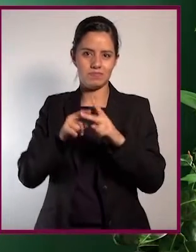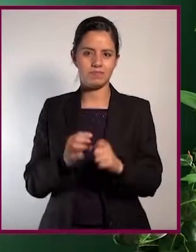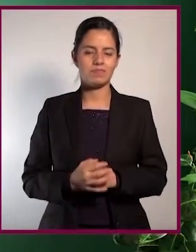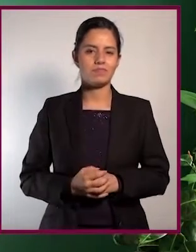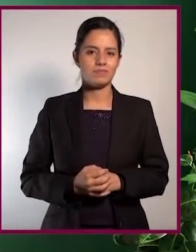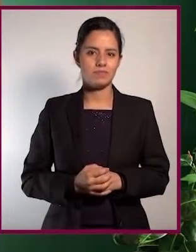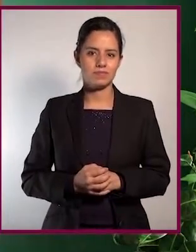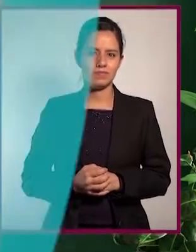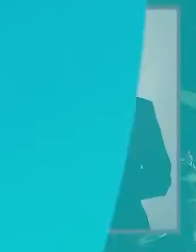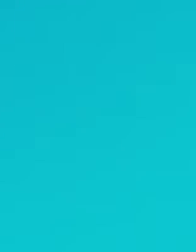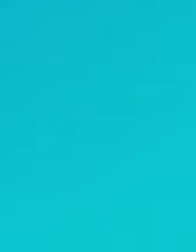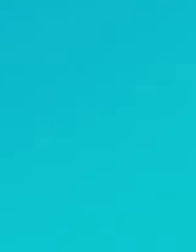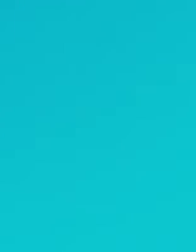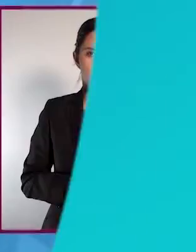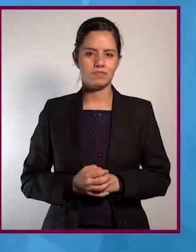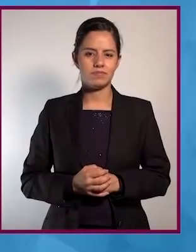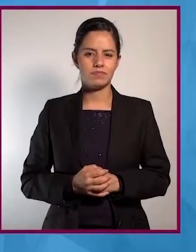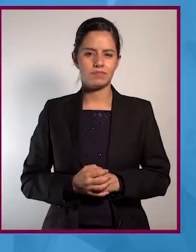Comenzamos.